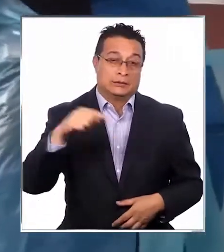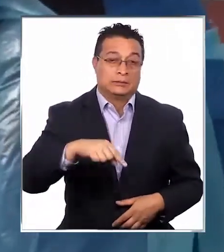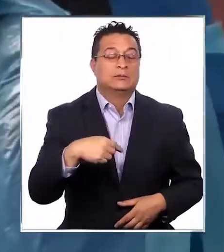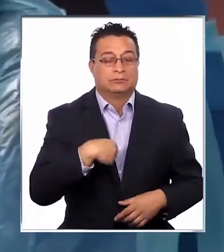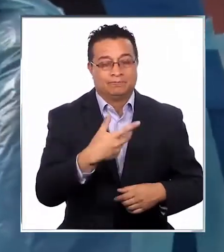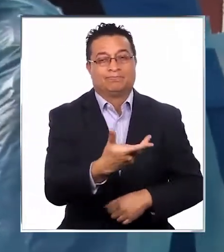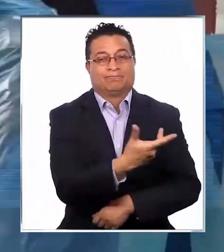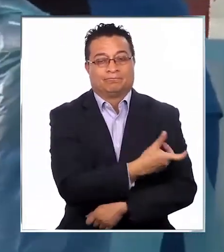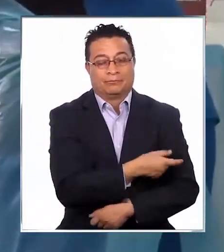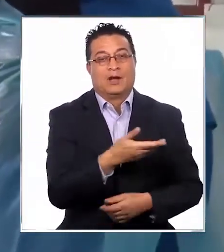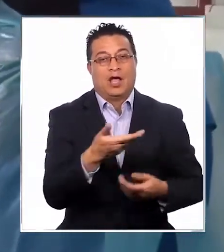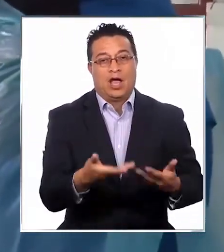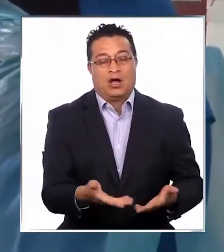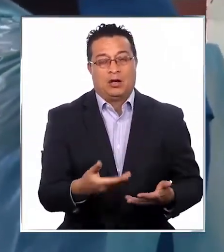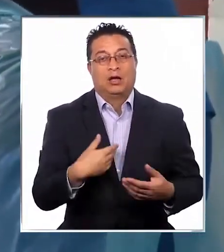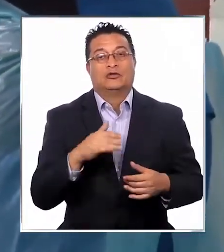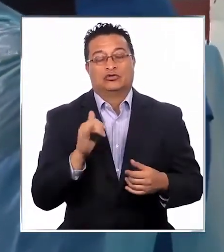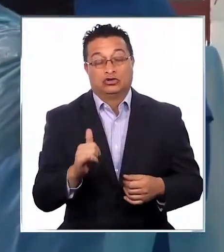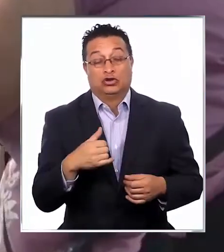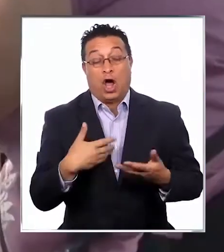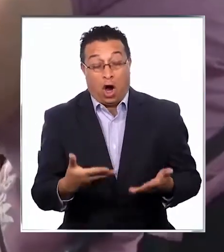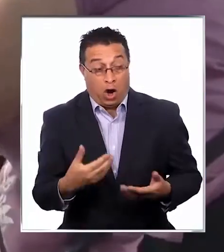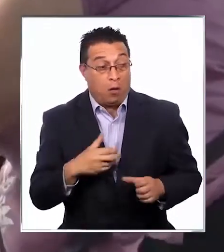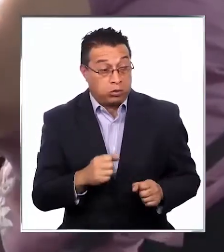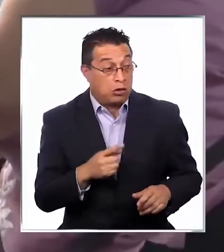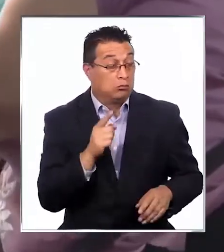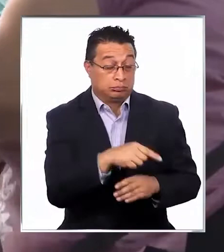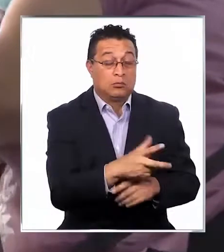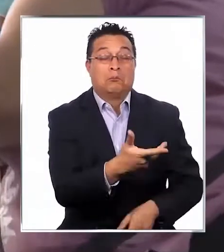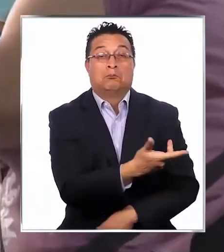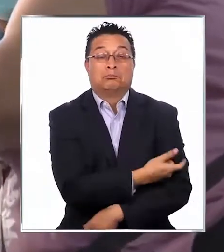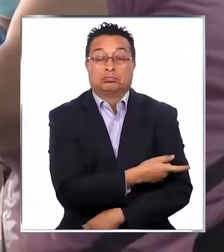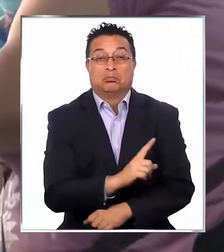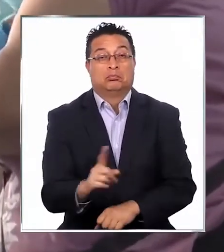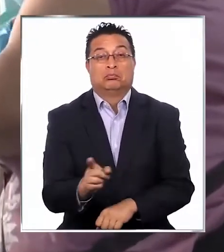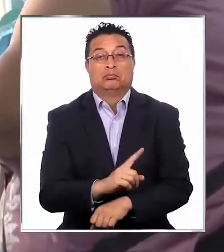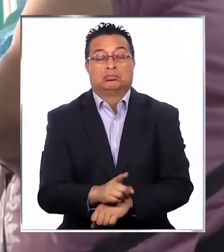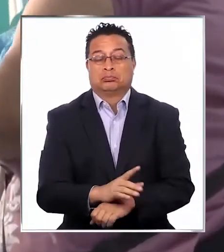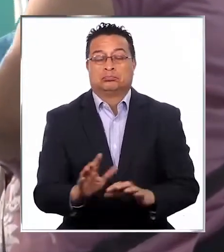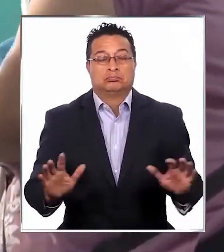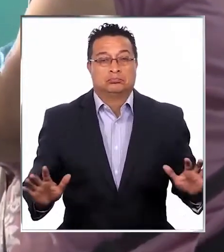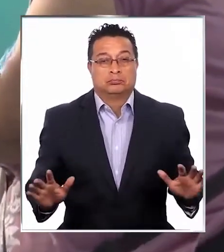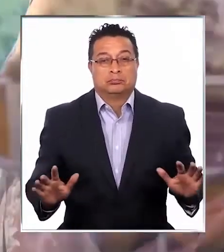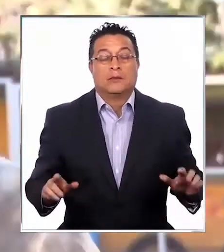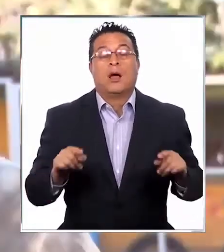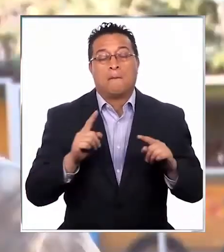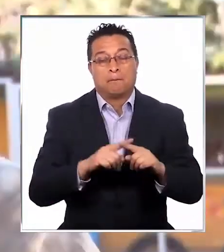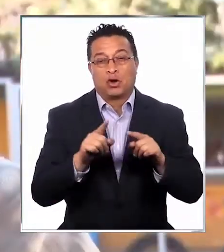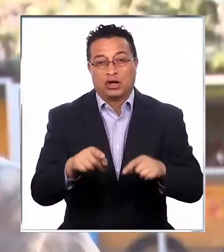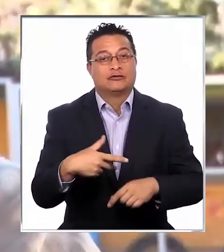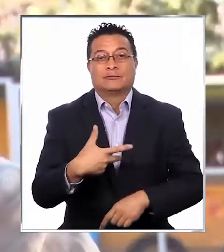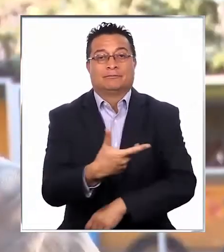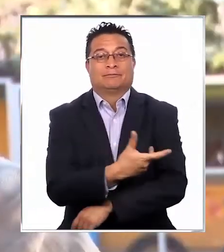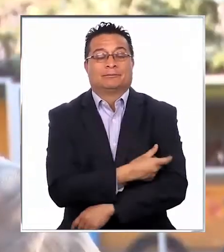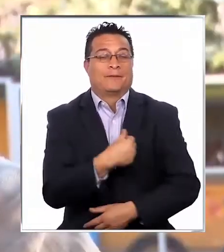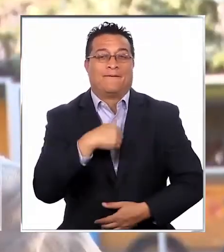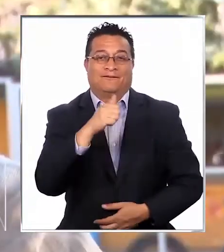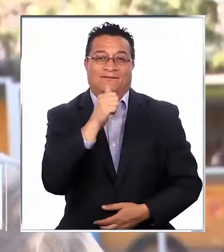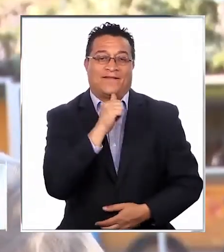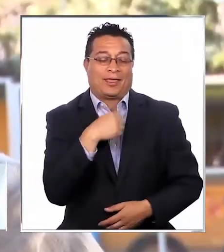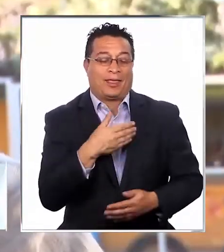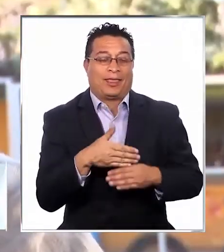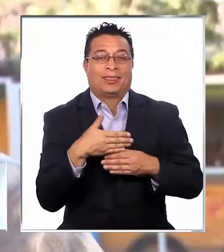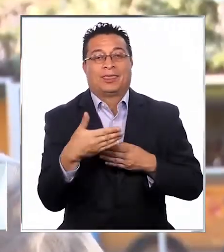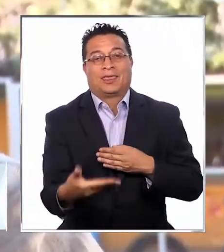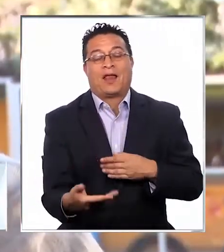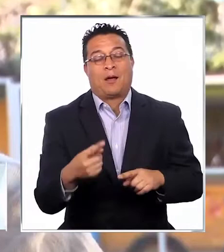sencillamente eso y como tuve esta opción ahora, vinimos al tiro. Entonces por eso no me había vacunado porque